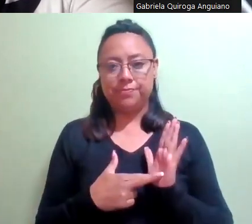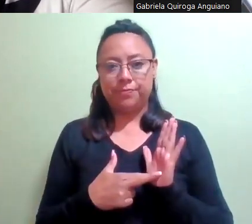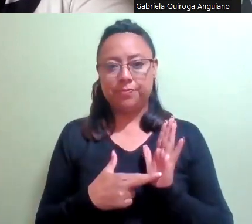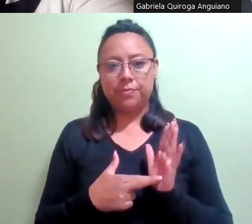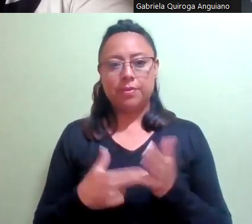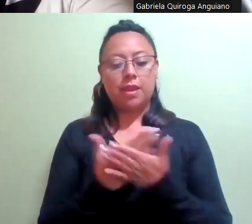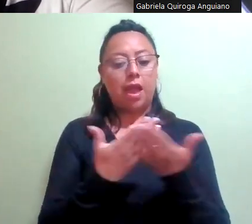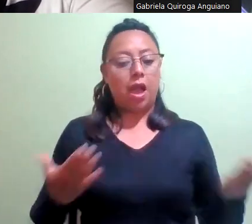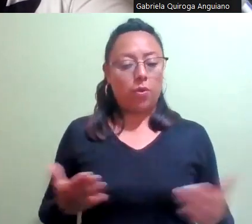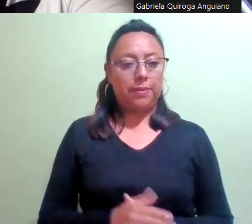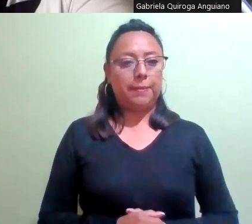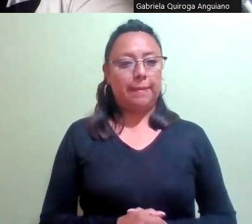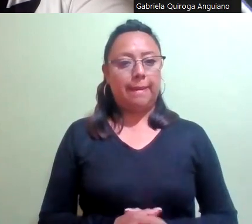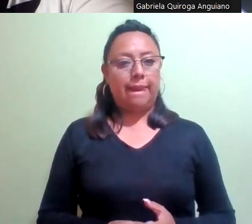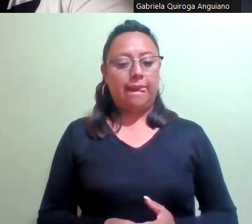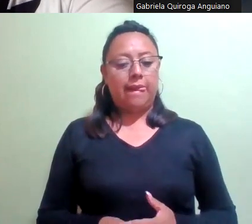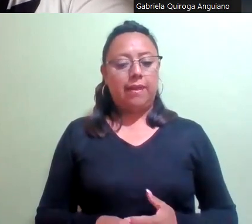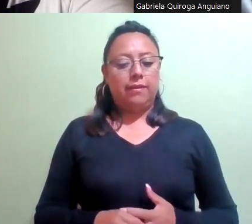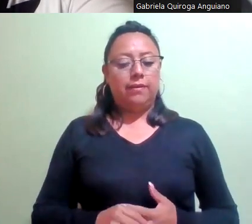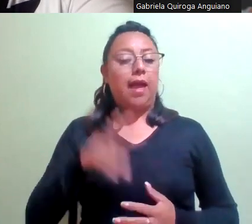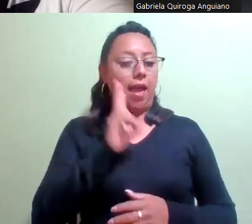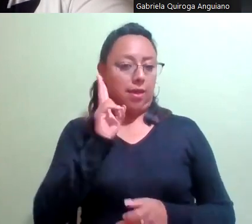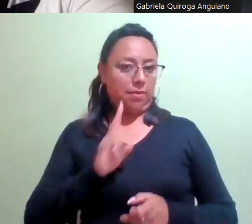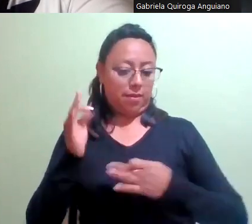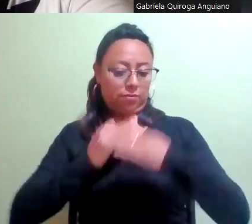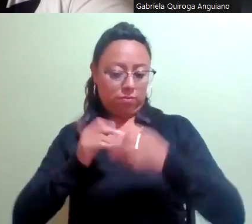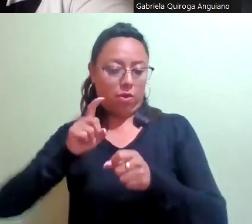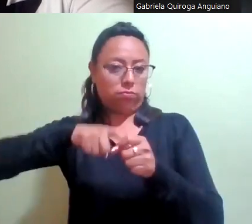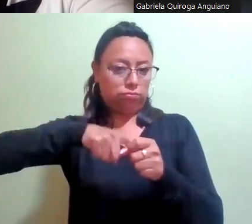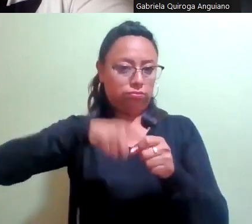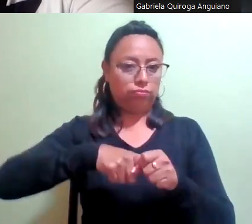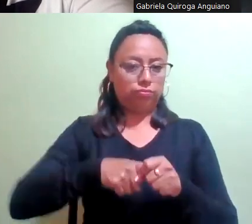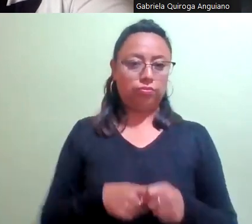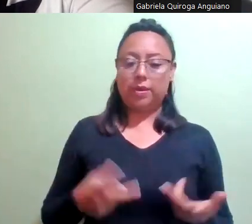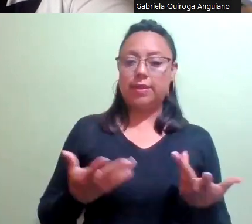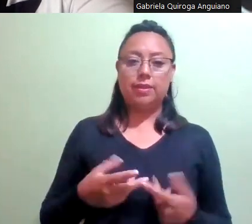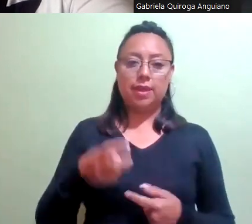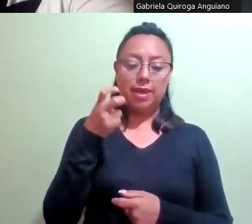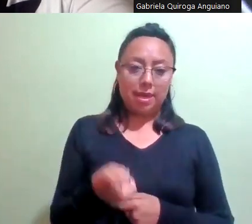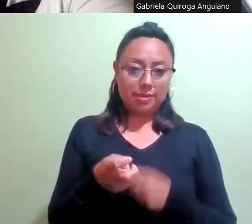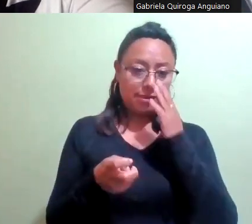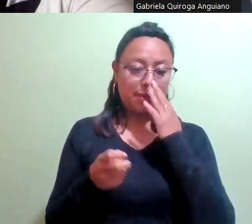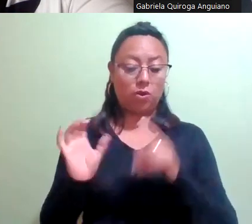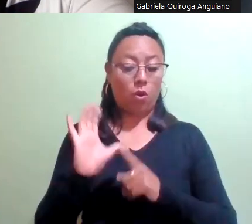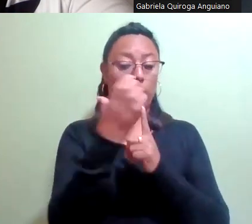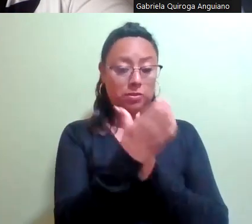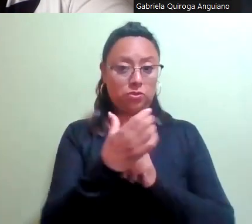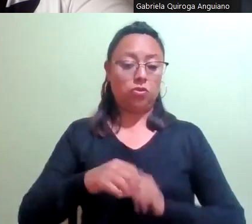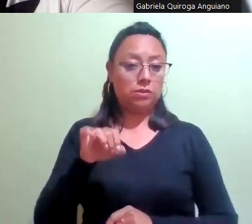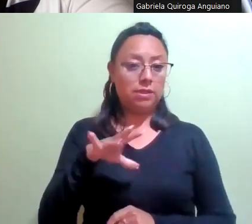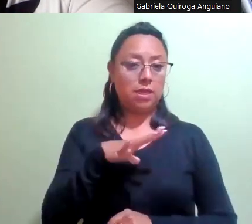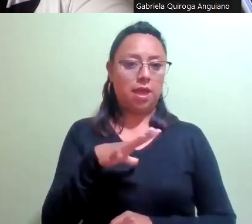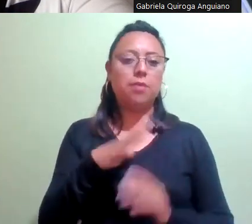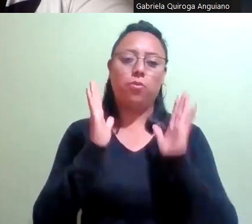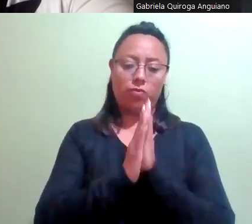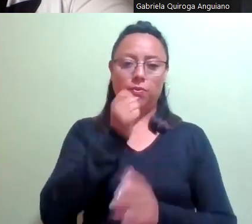verificar que estamos la mayoría de las integrantes para continuar con los trabajos, solicito a la secretaria que proceda a pasar lista